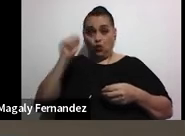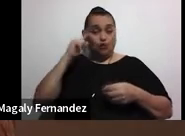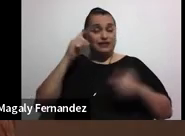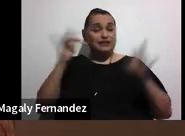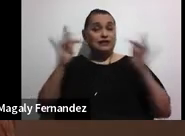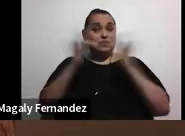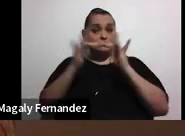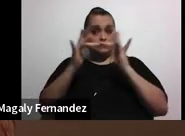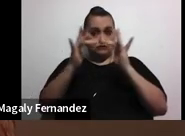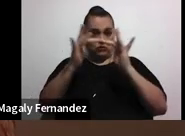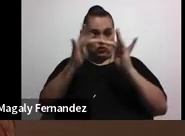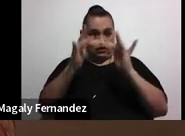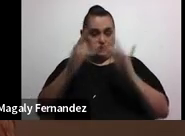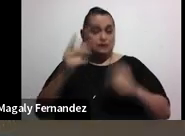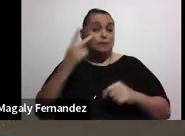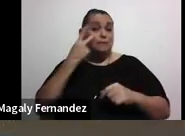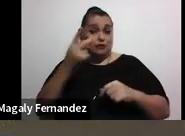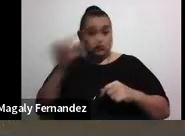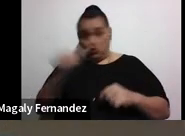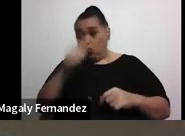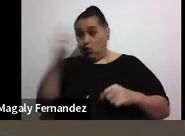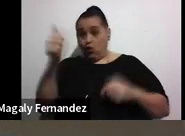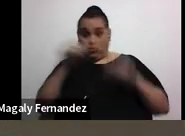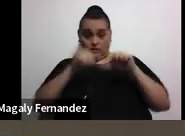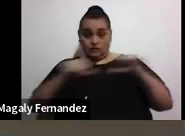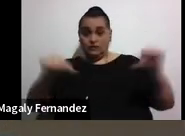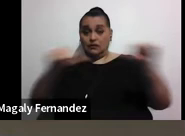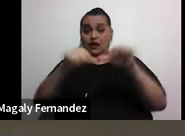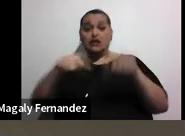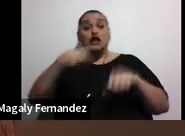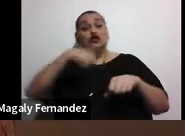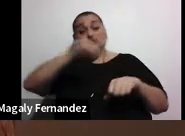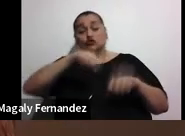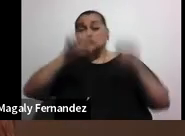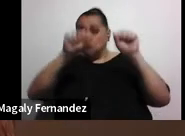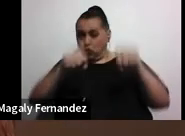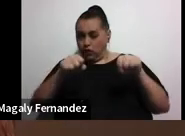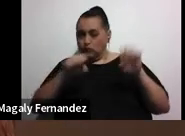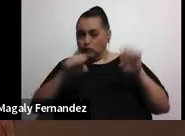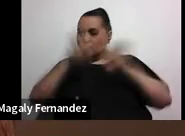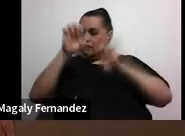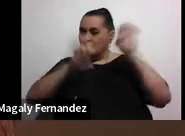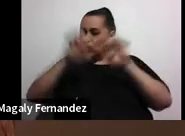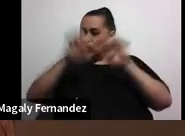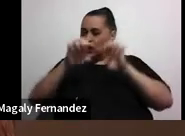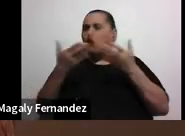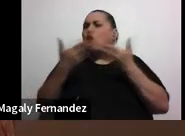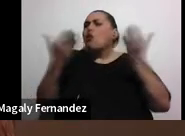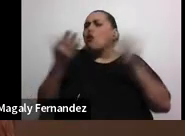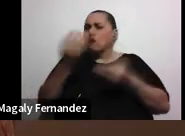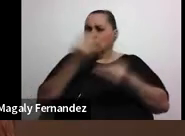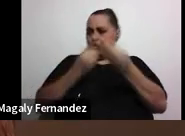que otra de las áreas que yo quisiera que pudiéramos también evaluar es cómo estamos comiendo.